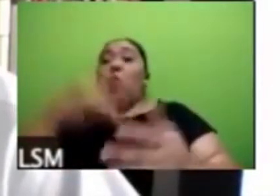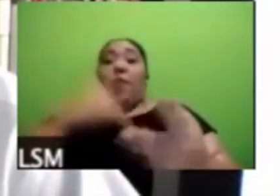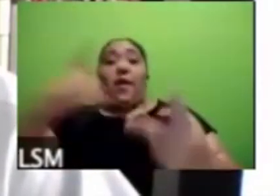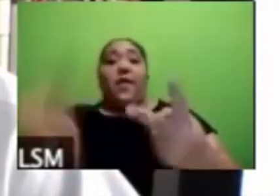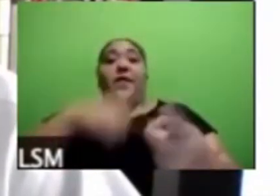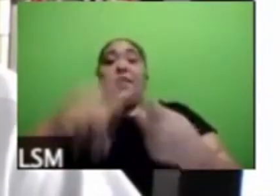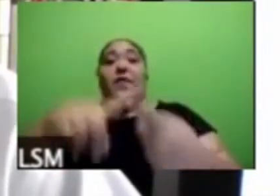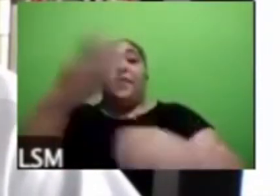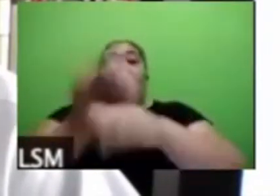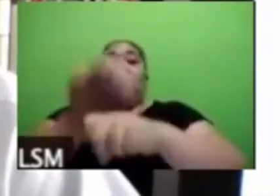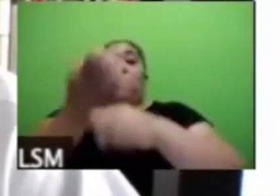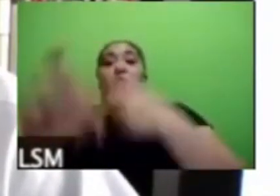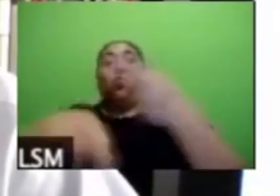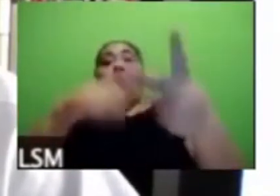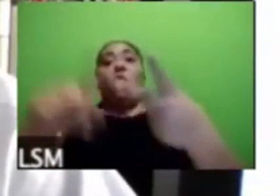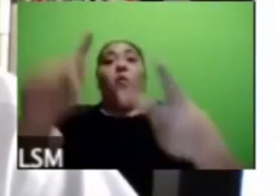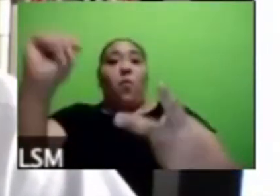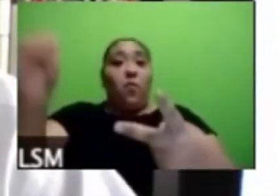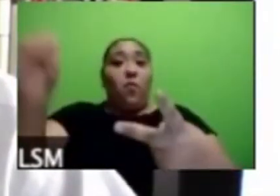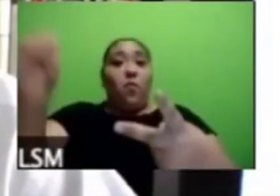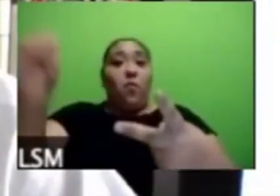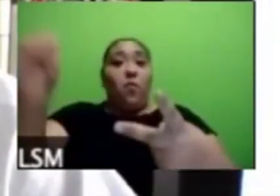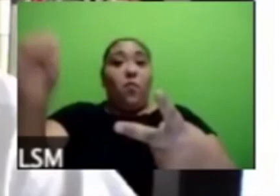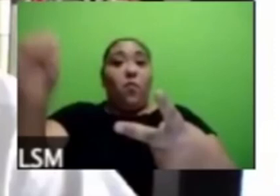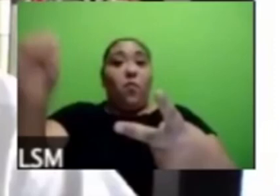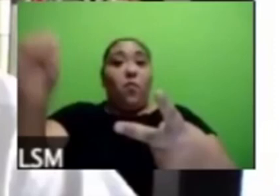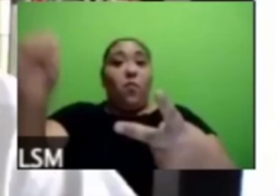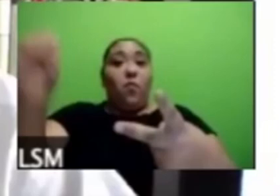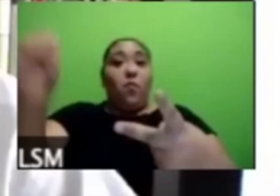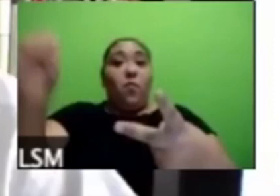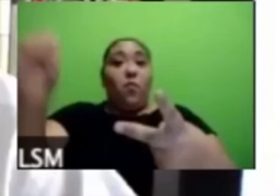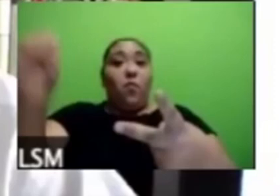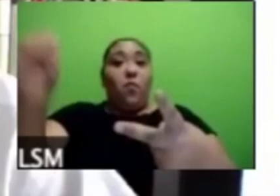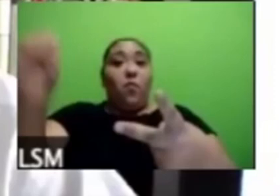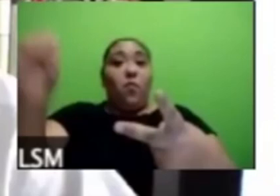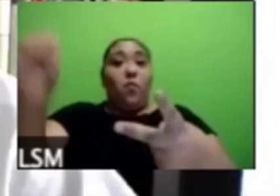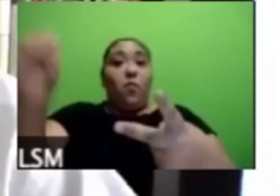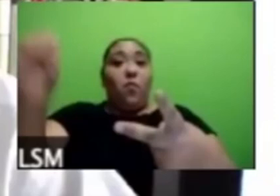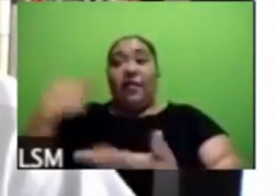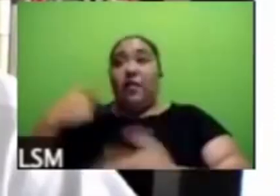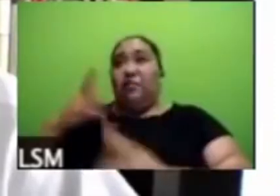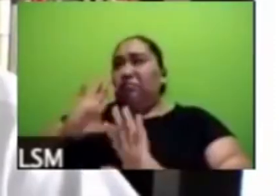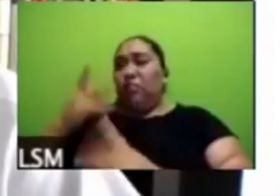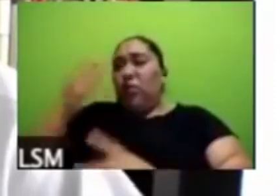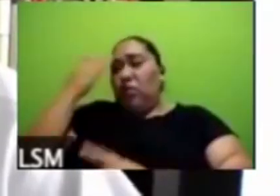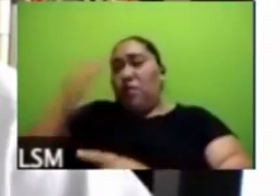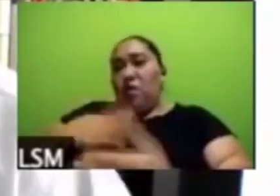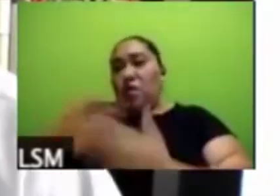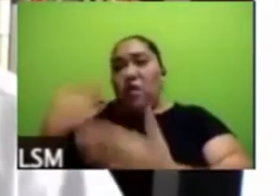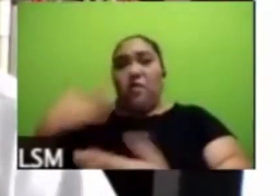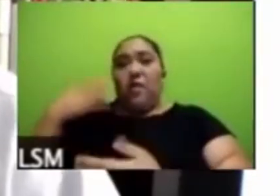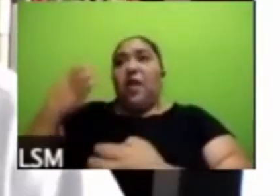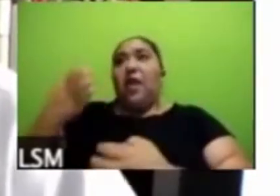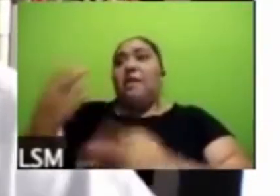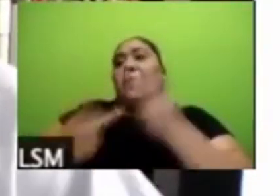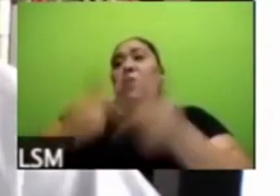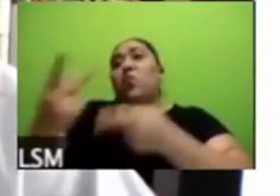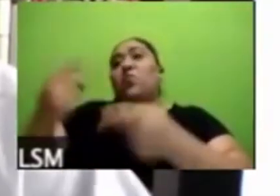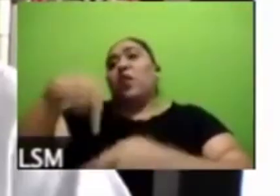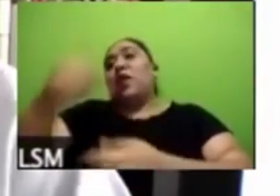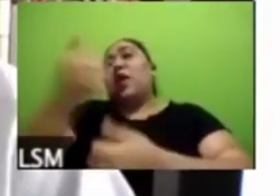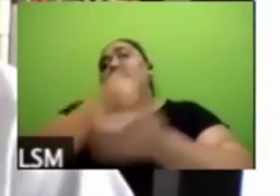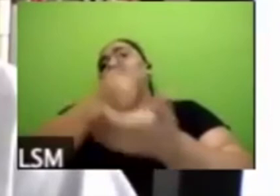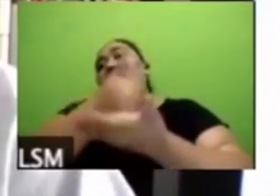tecnológica hace poco publicamos una encuesta en la Ciudad de México no la mencioné pero viene a colación